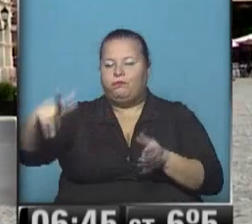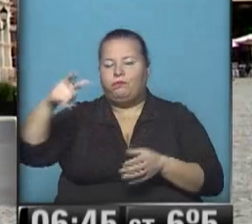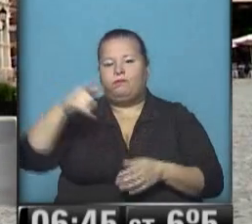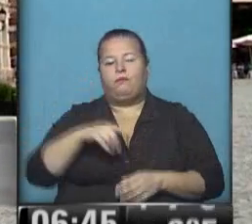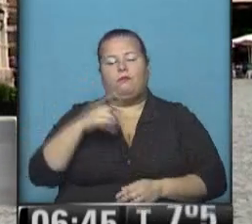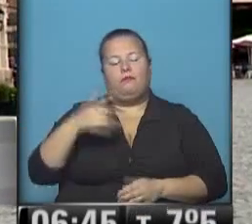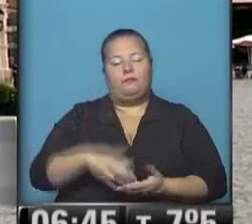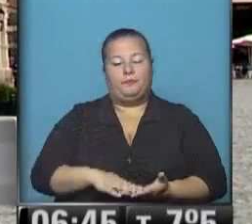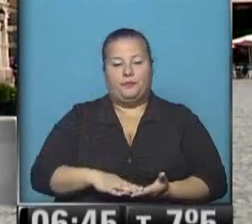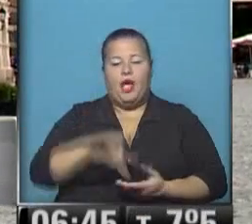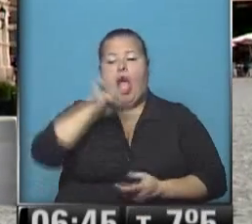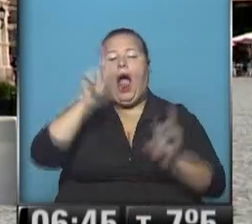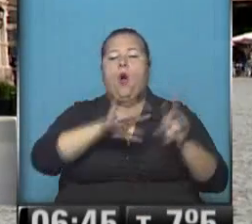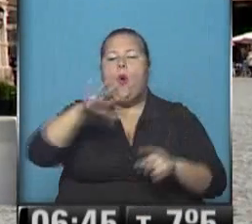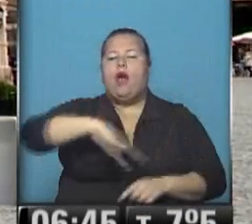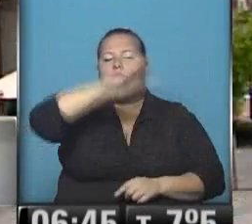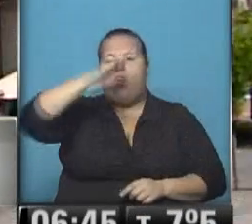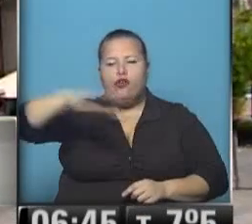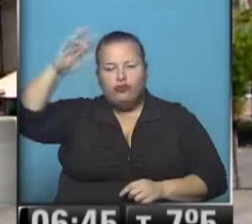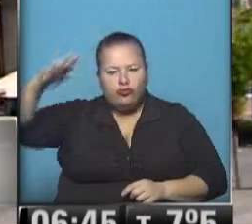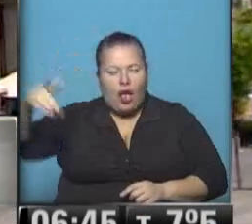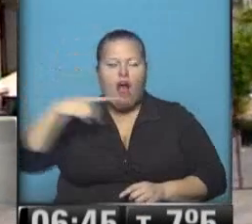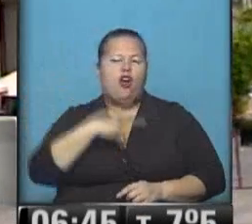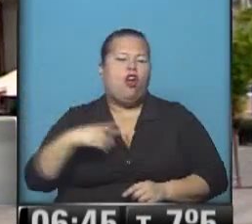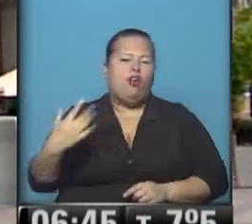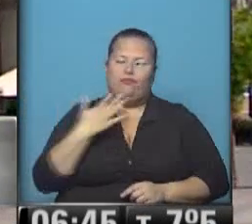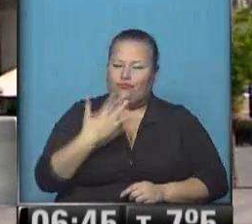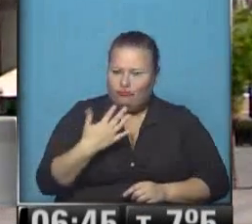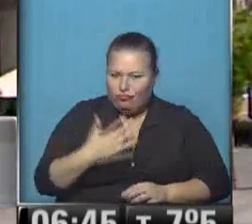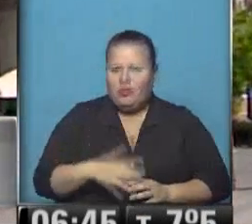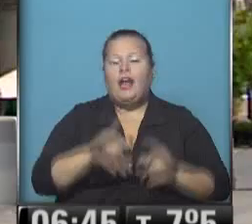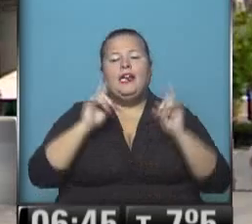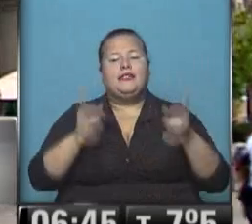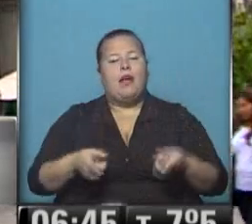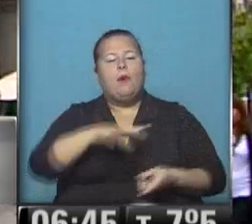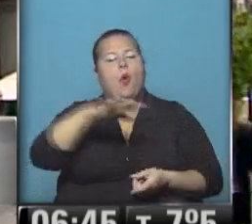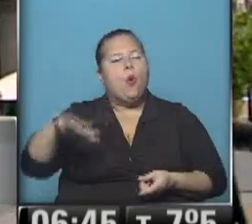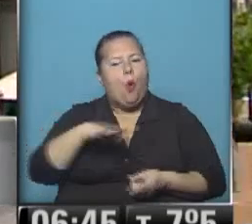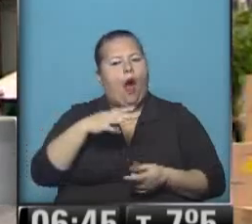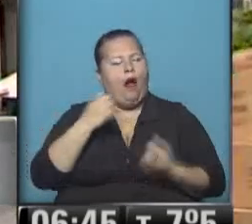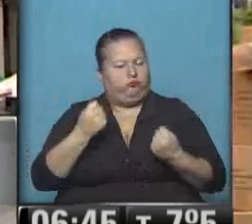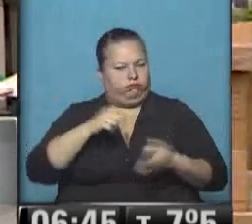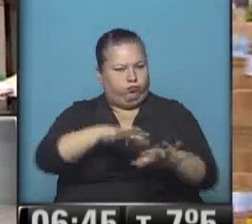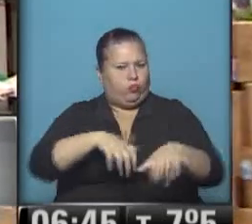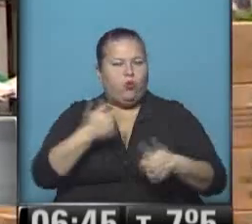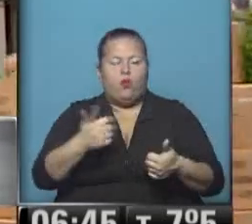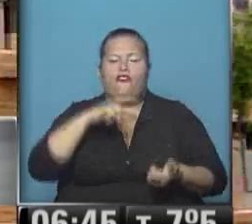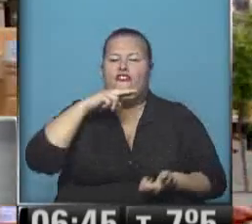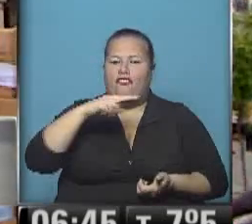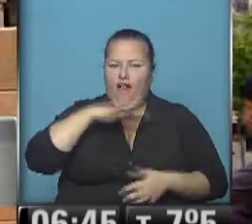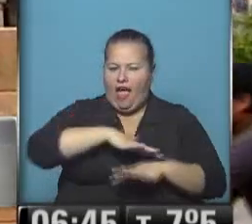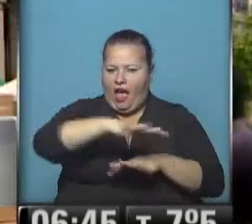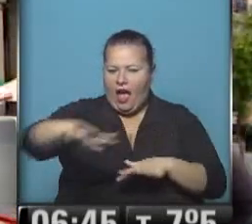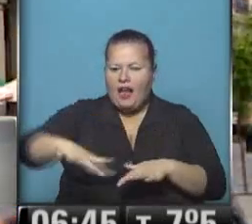Erma. Hay zonas de montañas con colores fantásticos. También hay zonas muy fértiles, muy verdes.